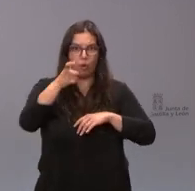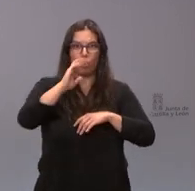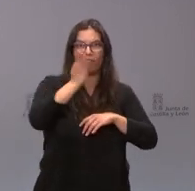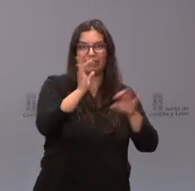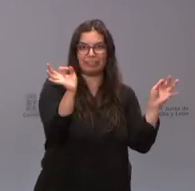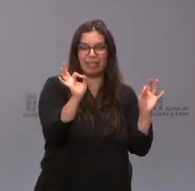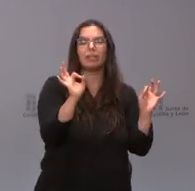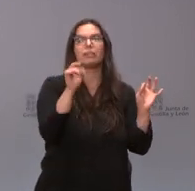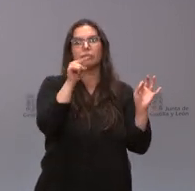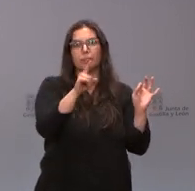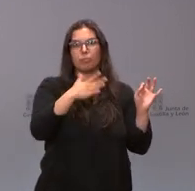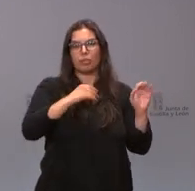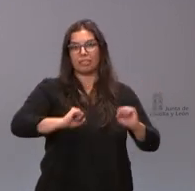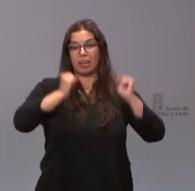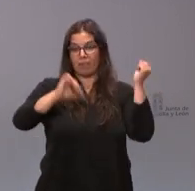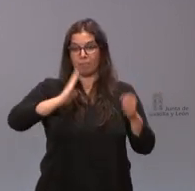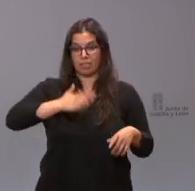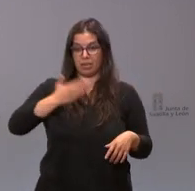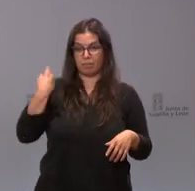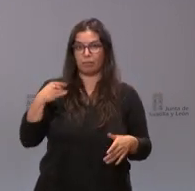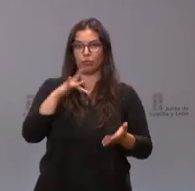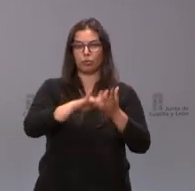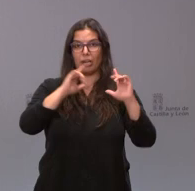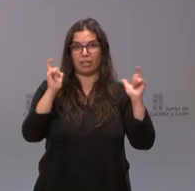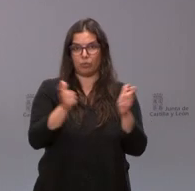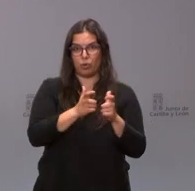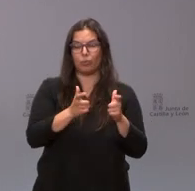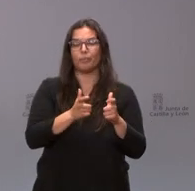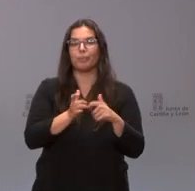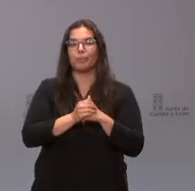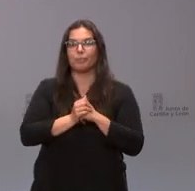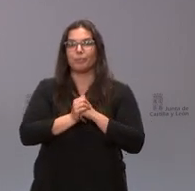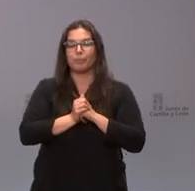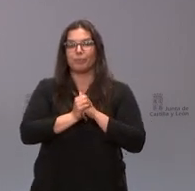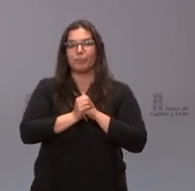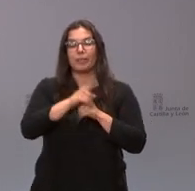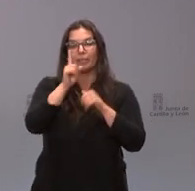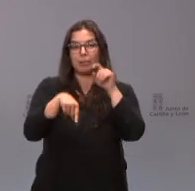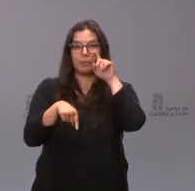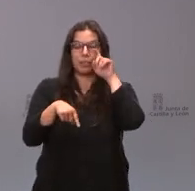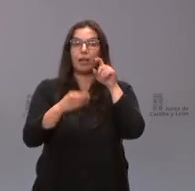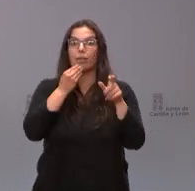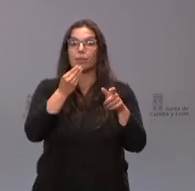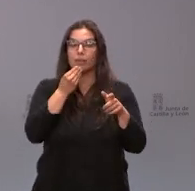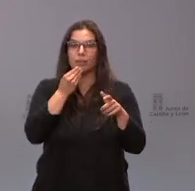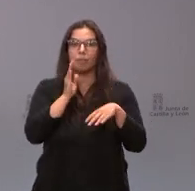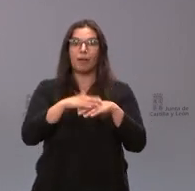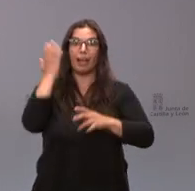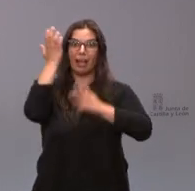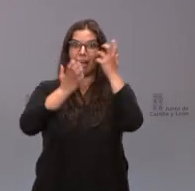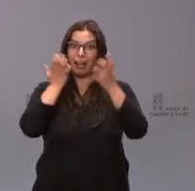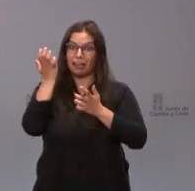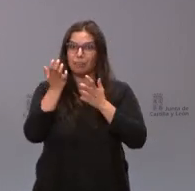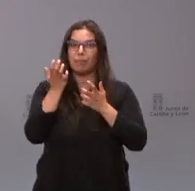como ya les digo mañana mismo se produce esta reunión se proporcionará alimento a la cabaña ganadera